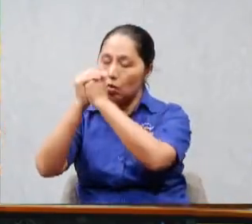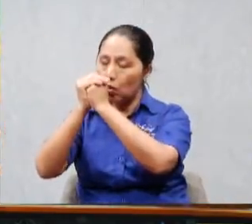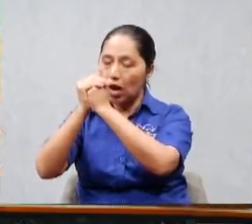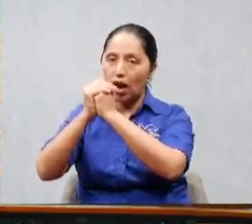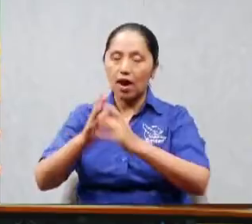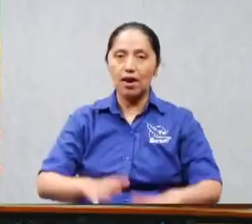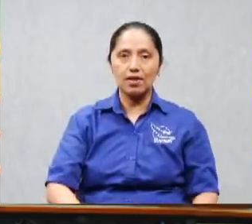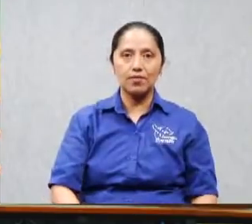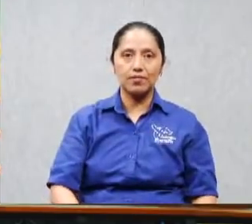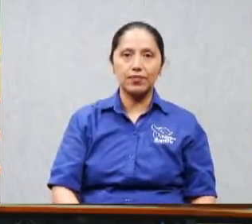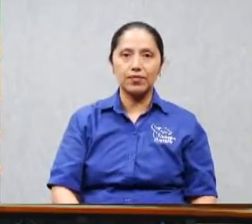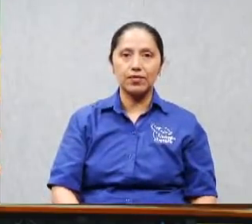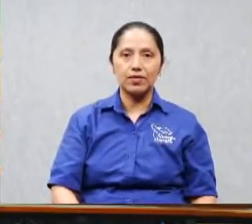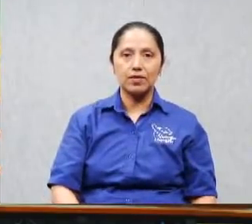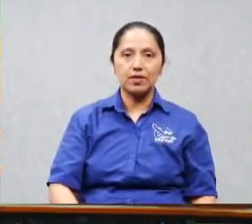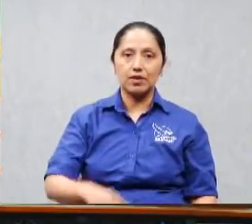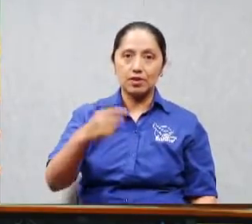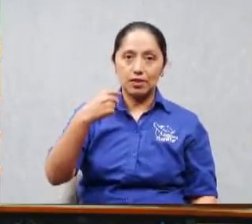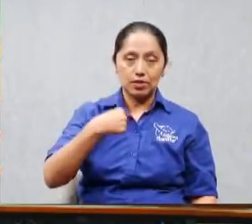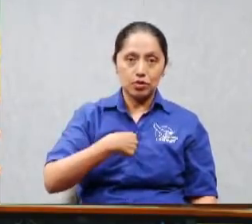yo le sirvo a Jehová